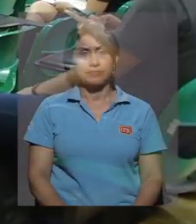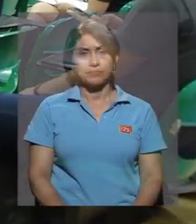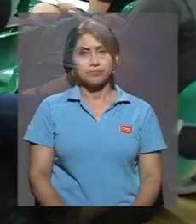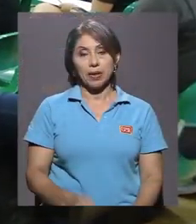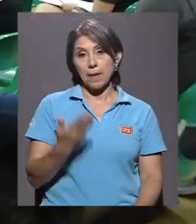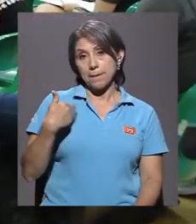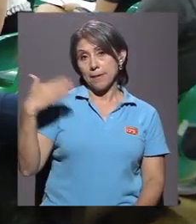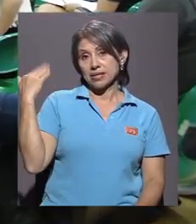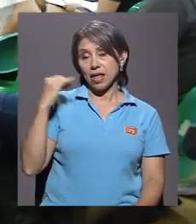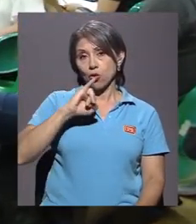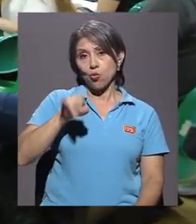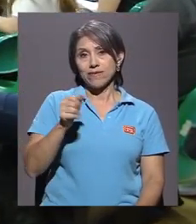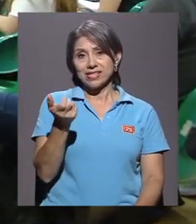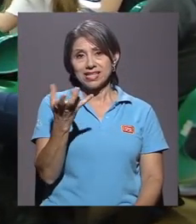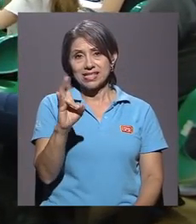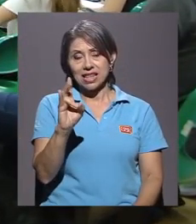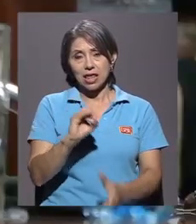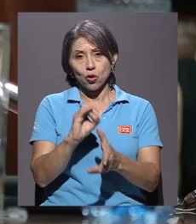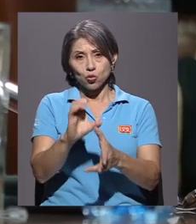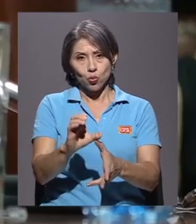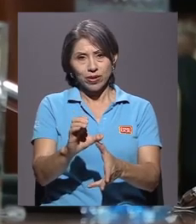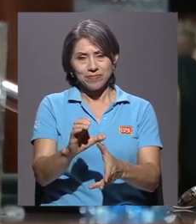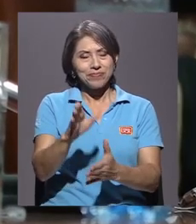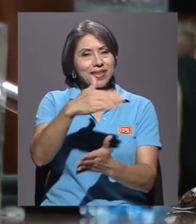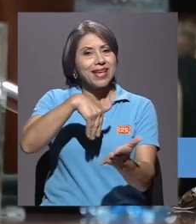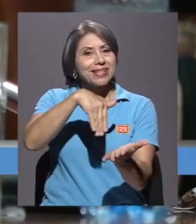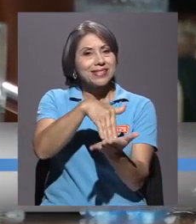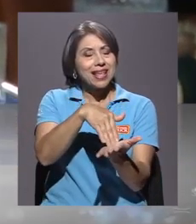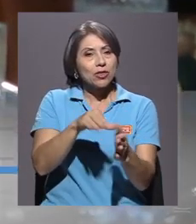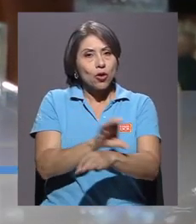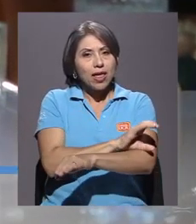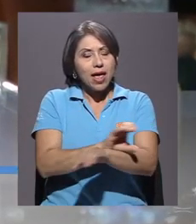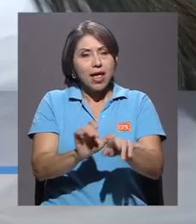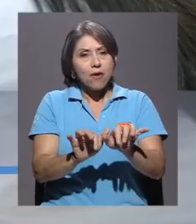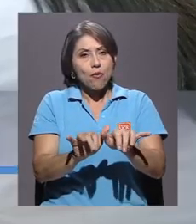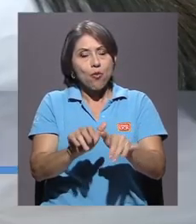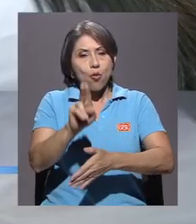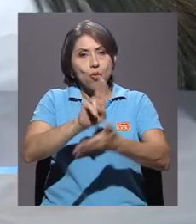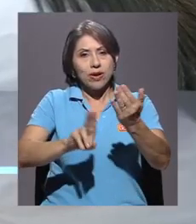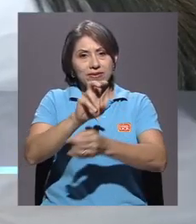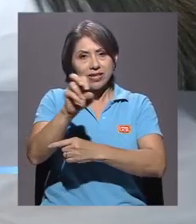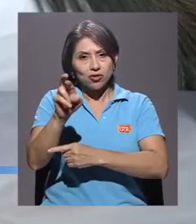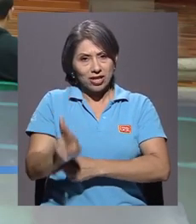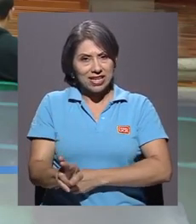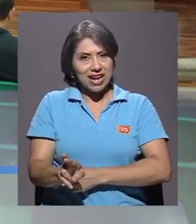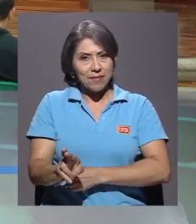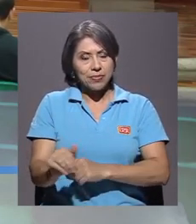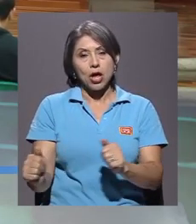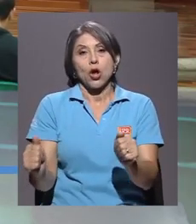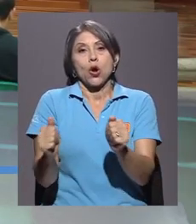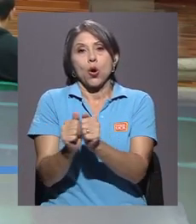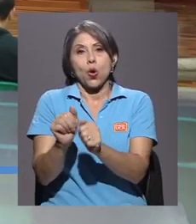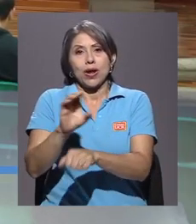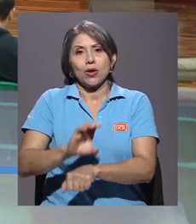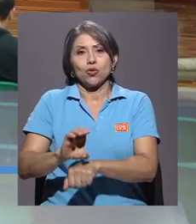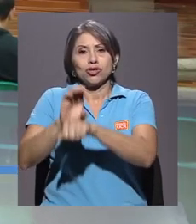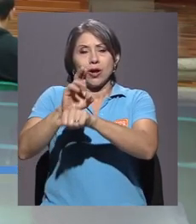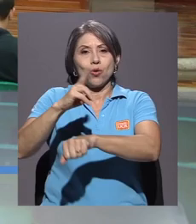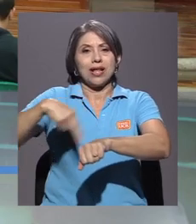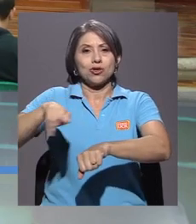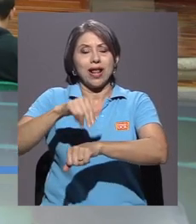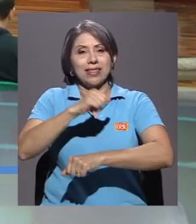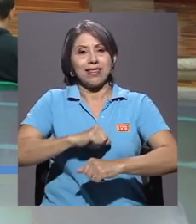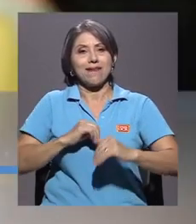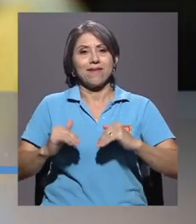El pasado jueves 17 de octubre, el Centro de Informática de la Universidad de Costa Rica, en conjunto con el Consejo Nacional de